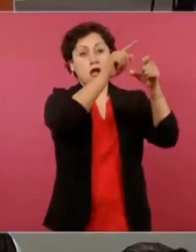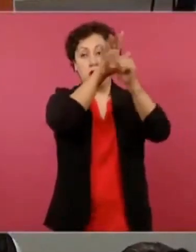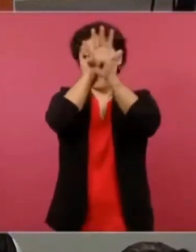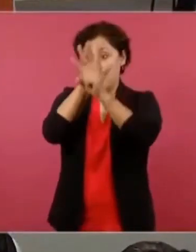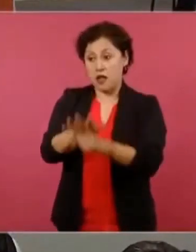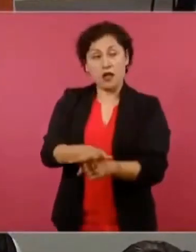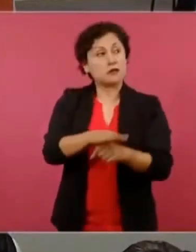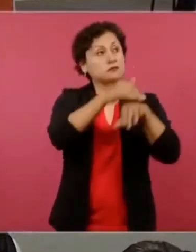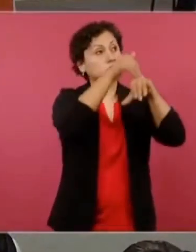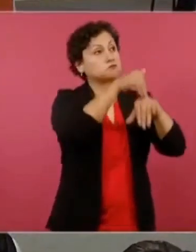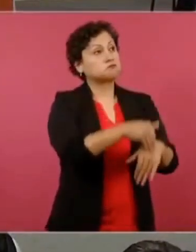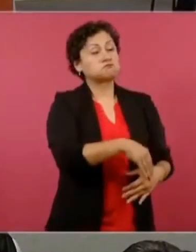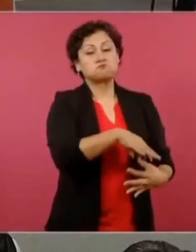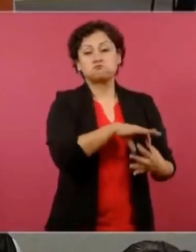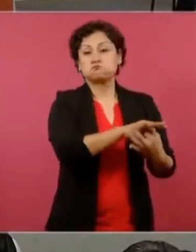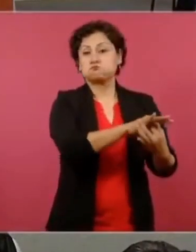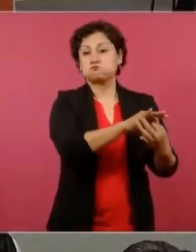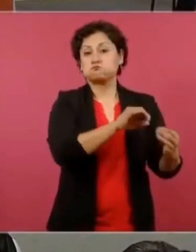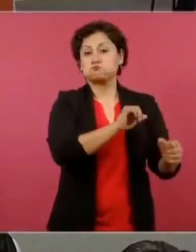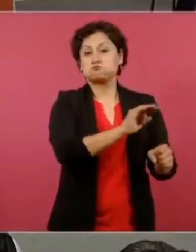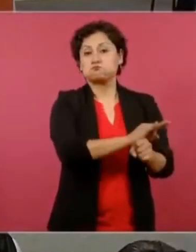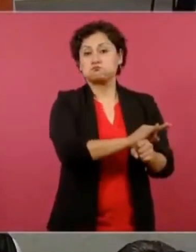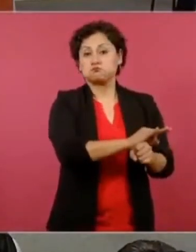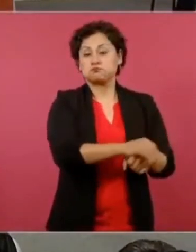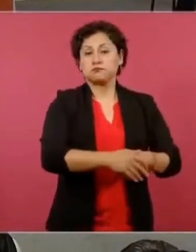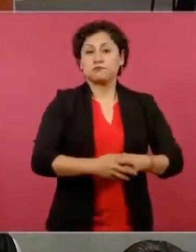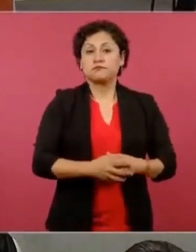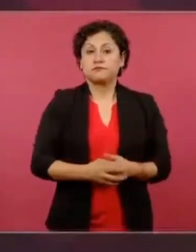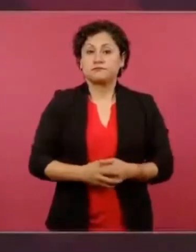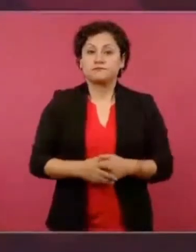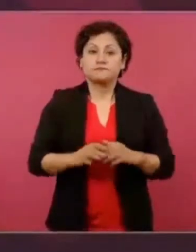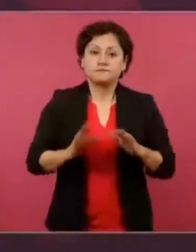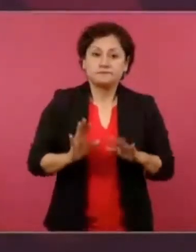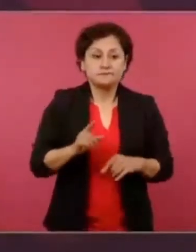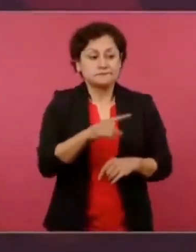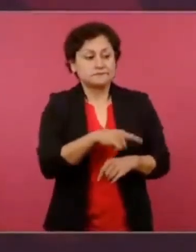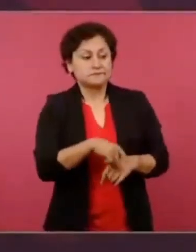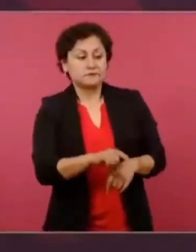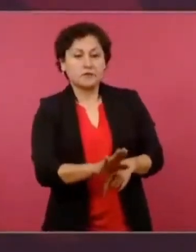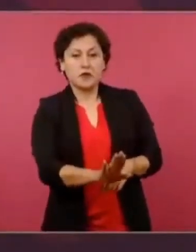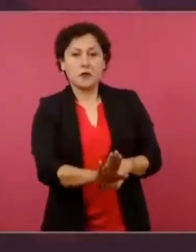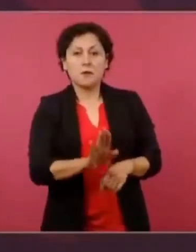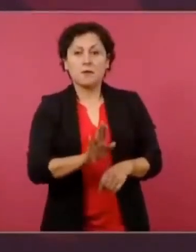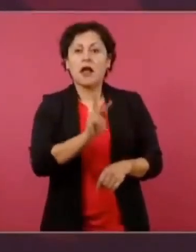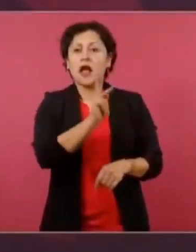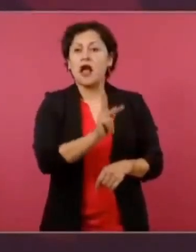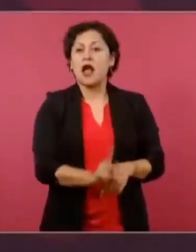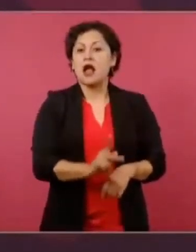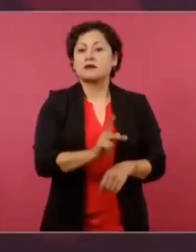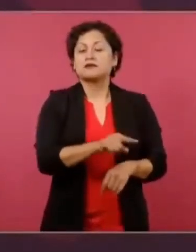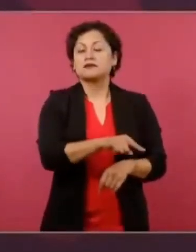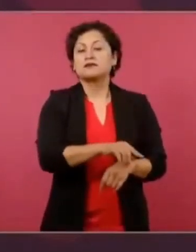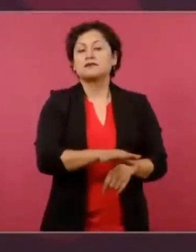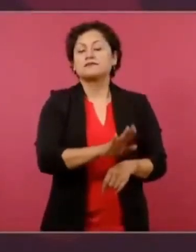aparentemente académicos, estudiosos, pero nunca